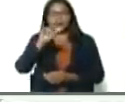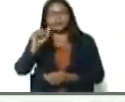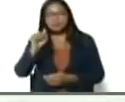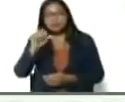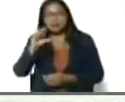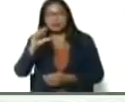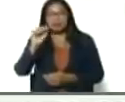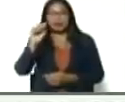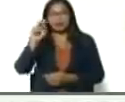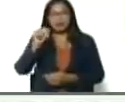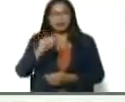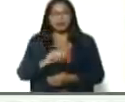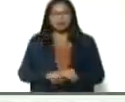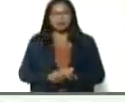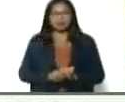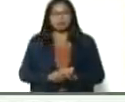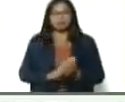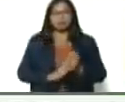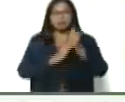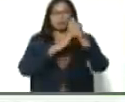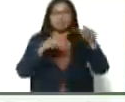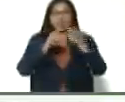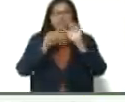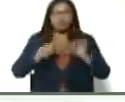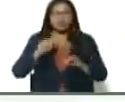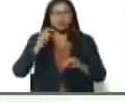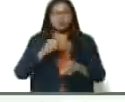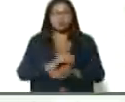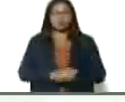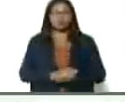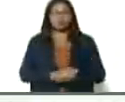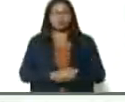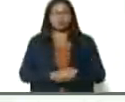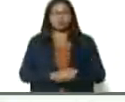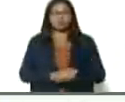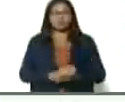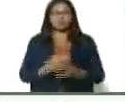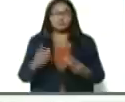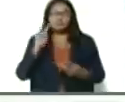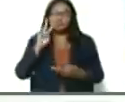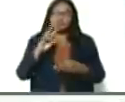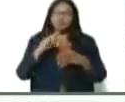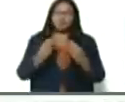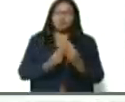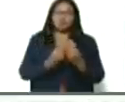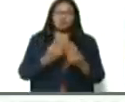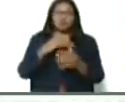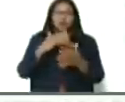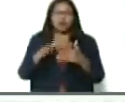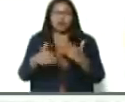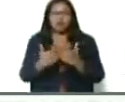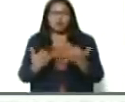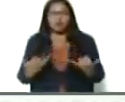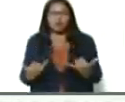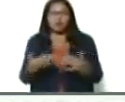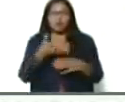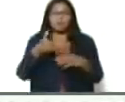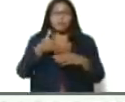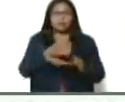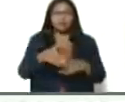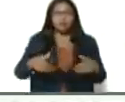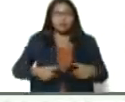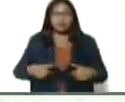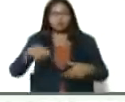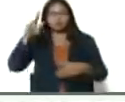líder de la pesca de Guayacán, el compañero Luis José, y vemos, junto, a todos nuestros pescadores, el esfuerzo que hace